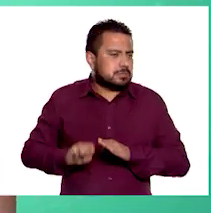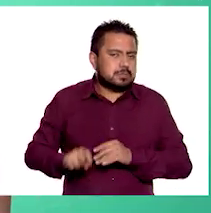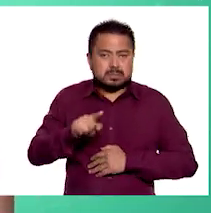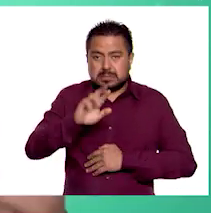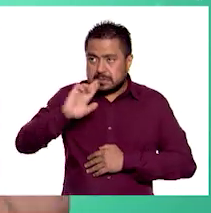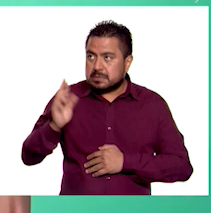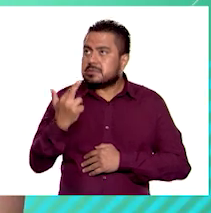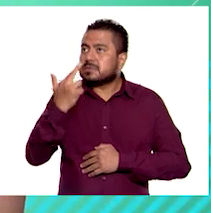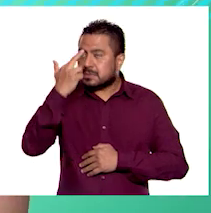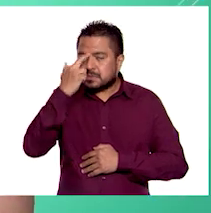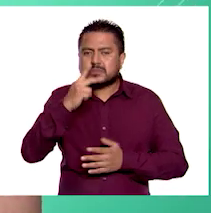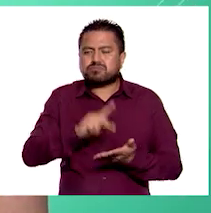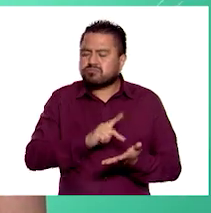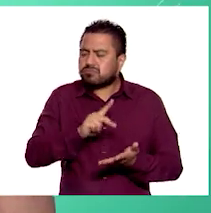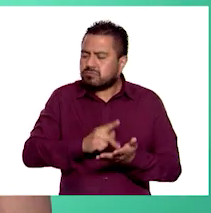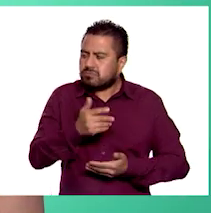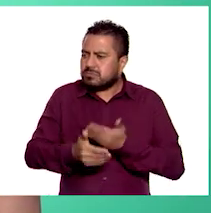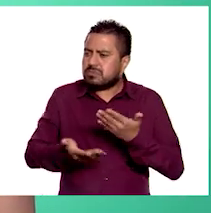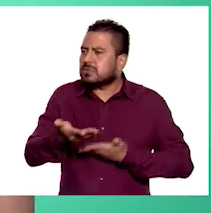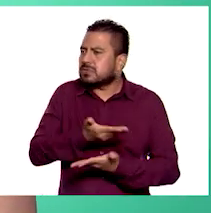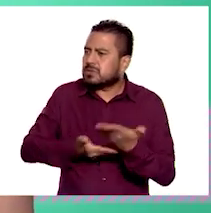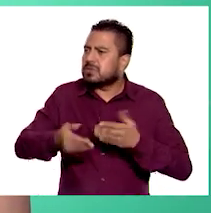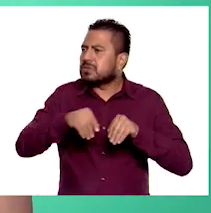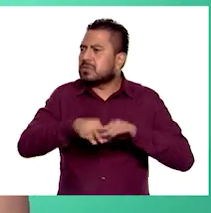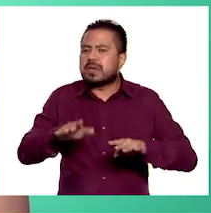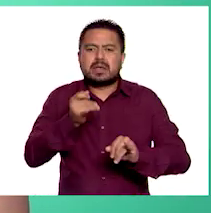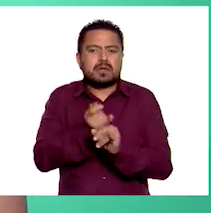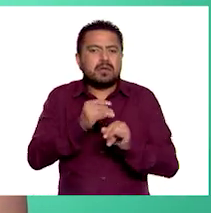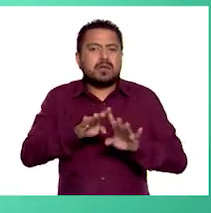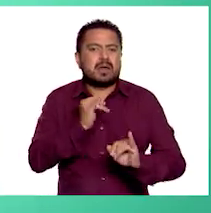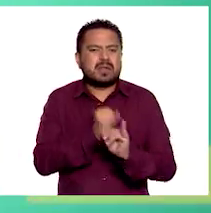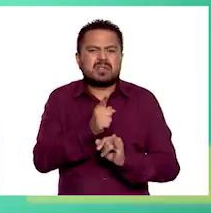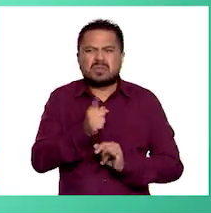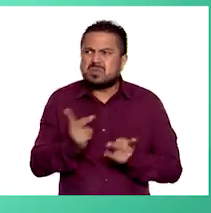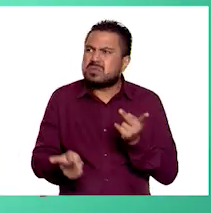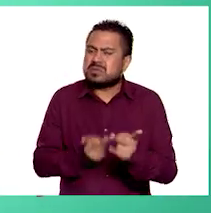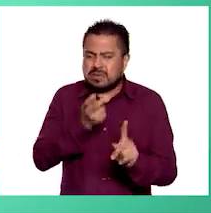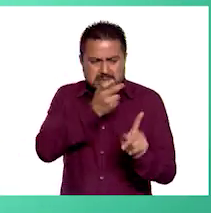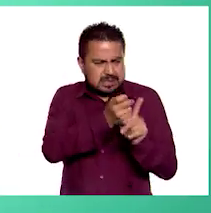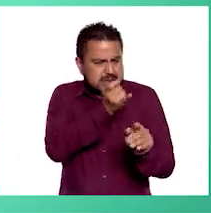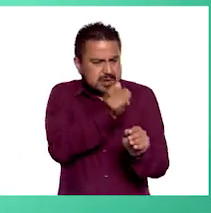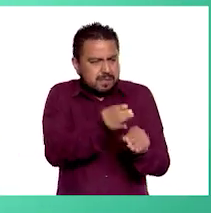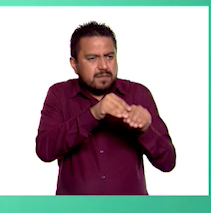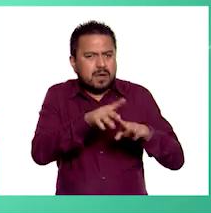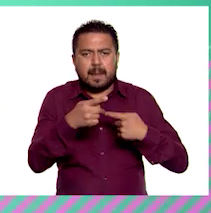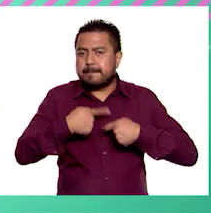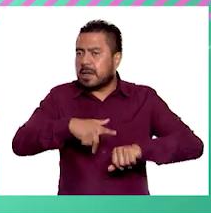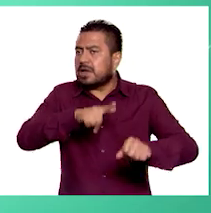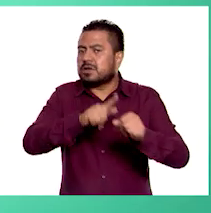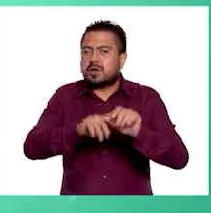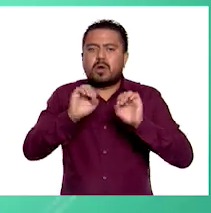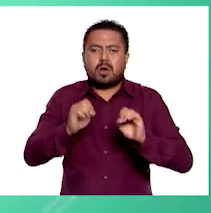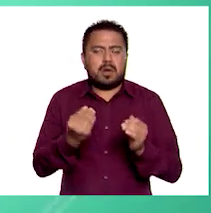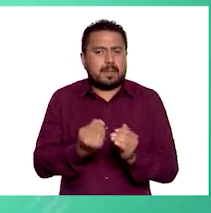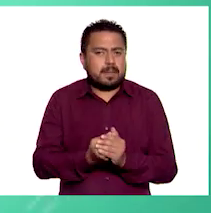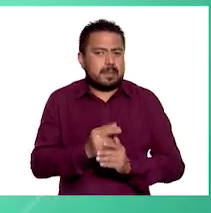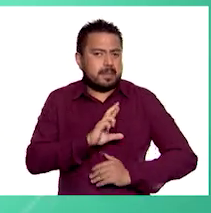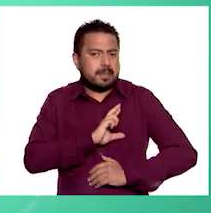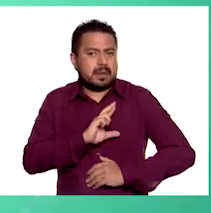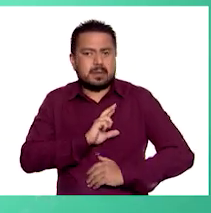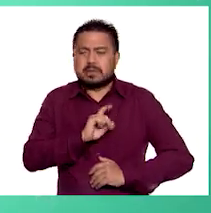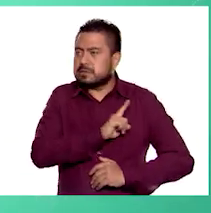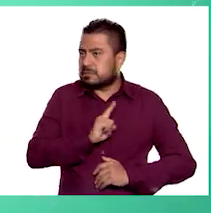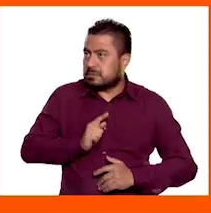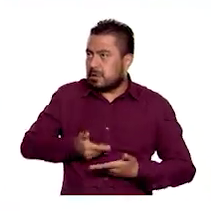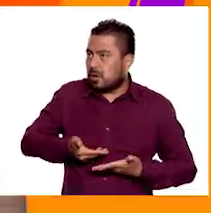Recuerda, cada vez que compartas información en línea, pregúntate. ¿Esta información es personal o privada? ¿Debería